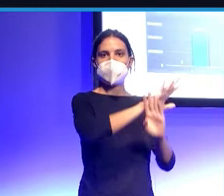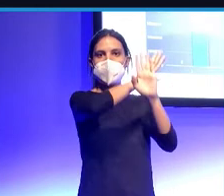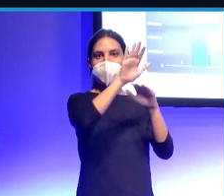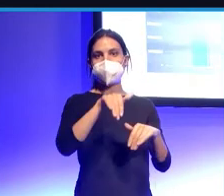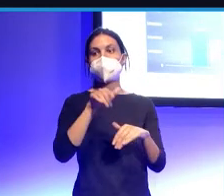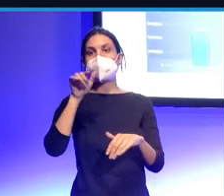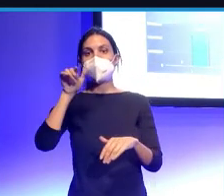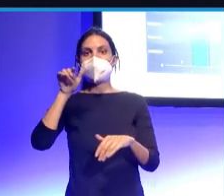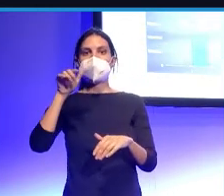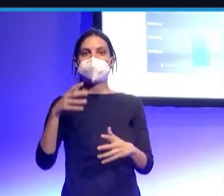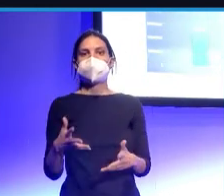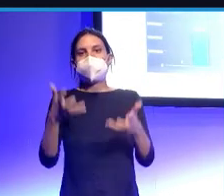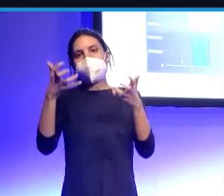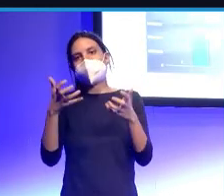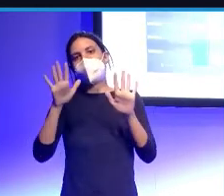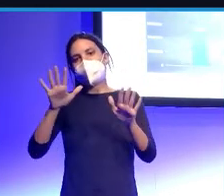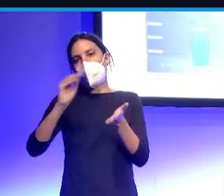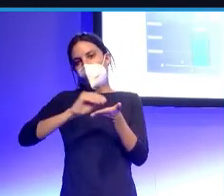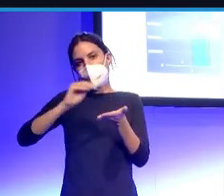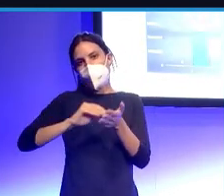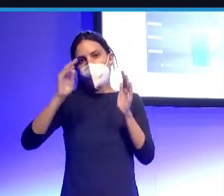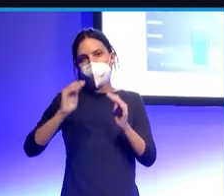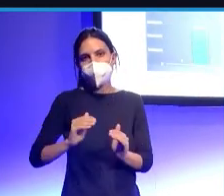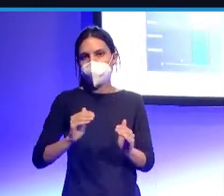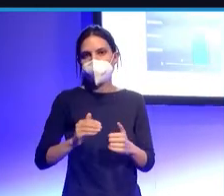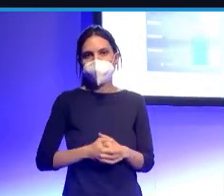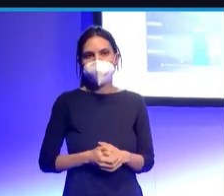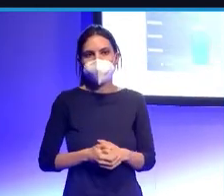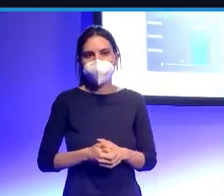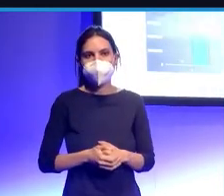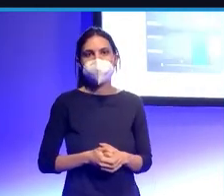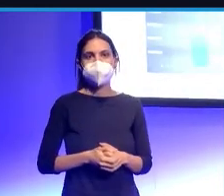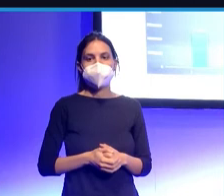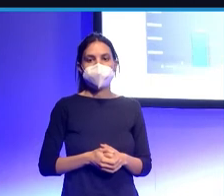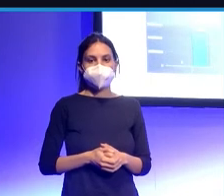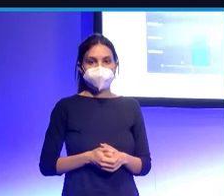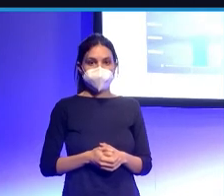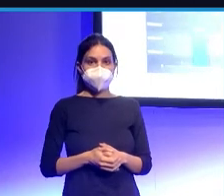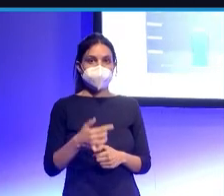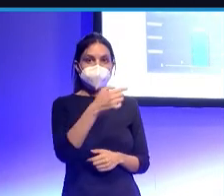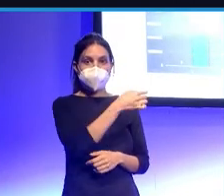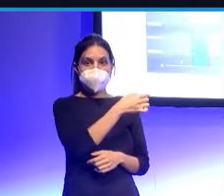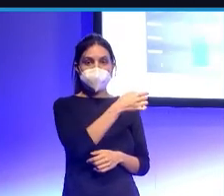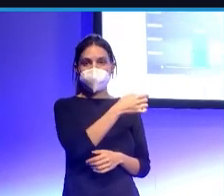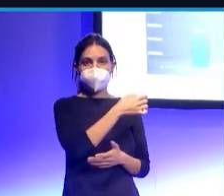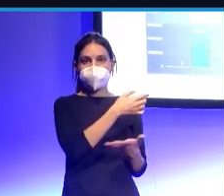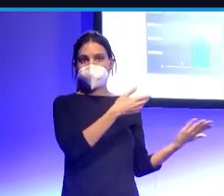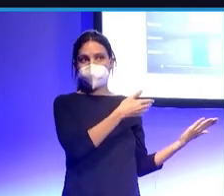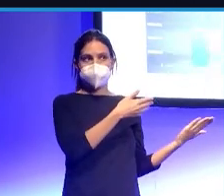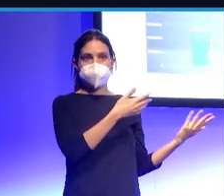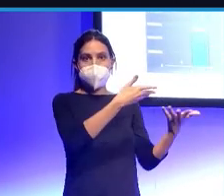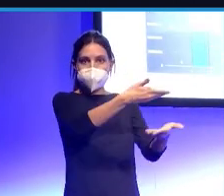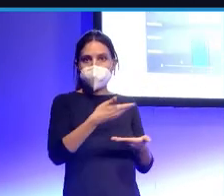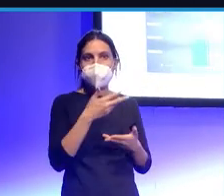ganando menos veces. Entonces, de alguna forma, esto nos muestra o nos hace ver